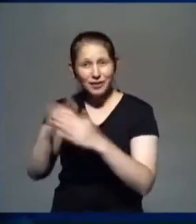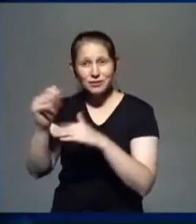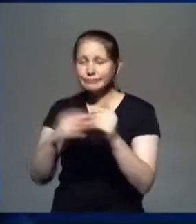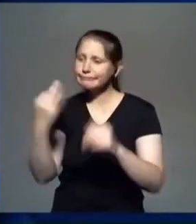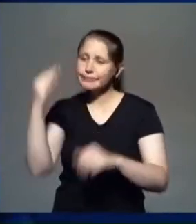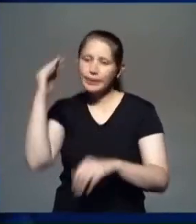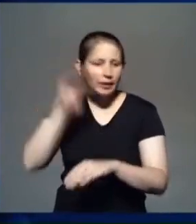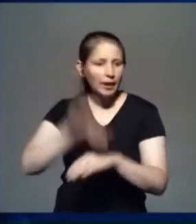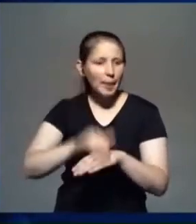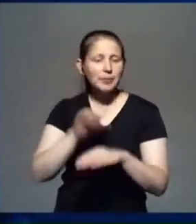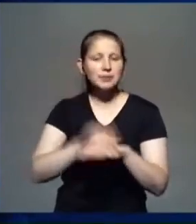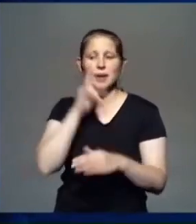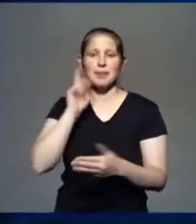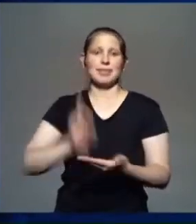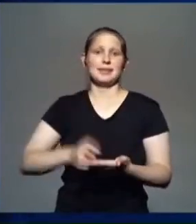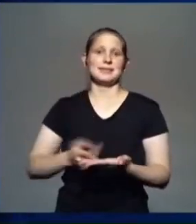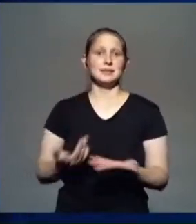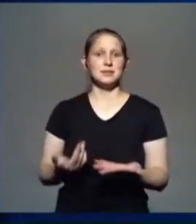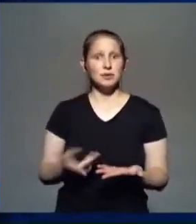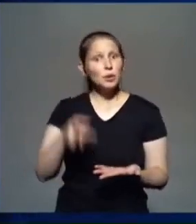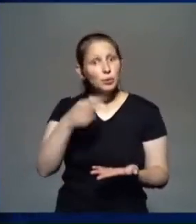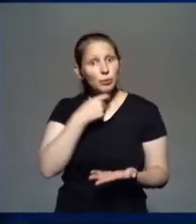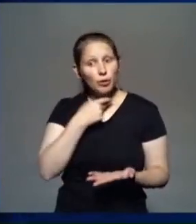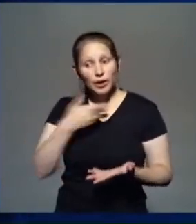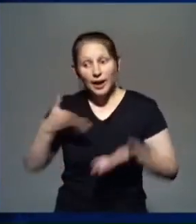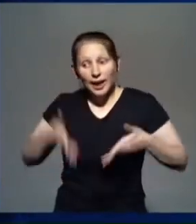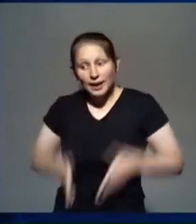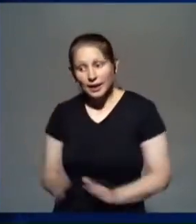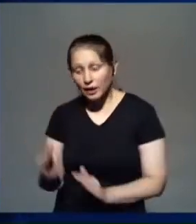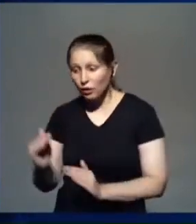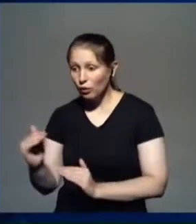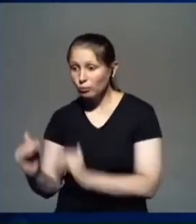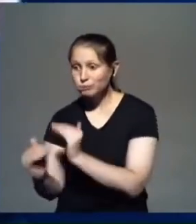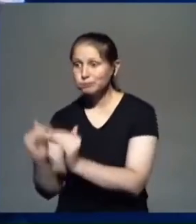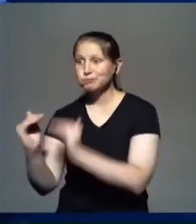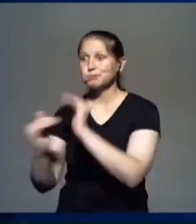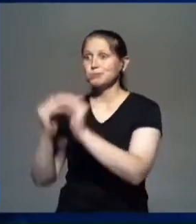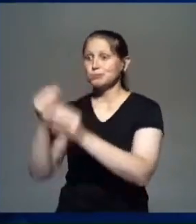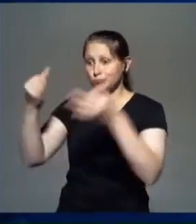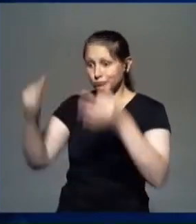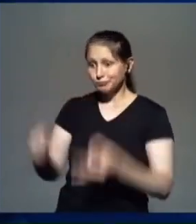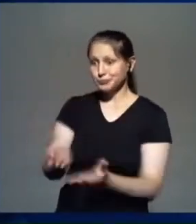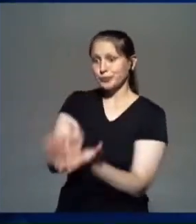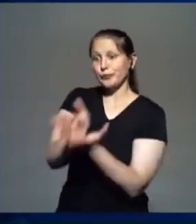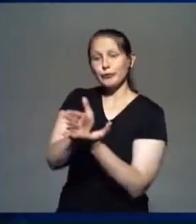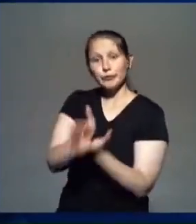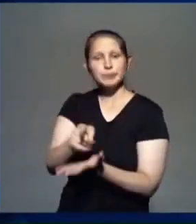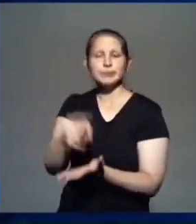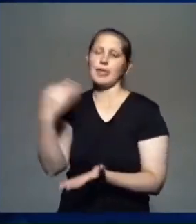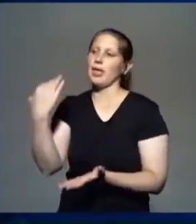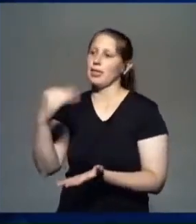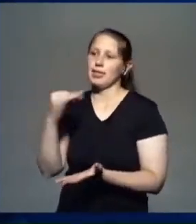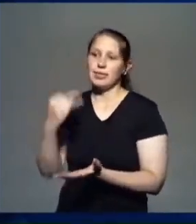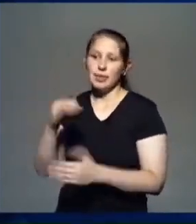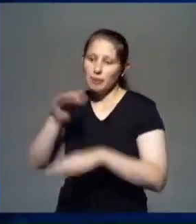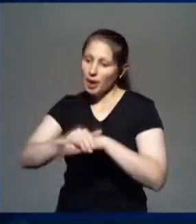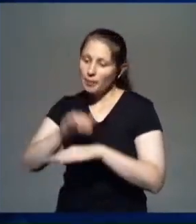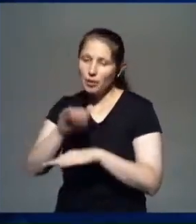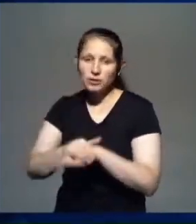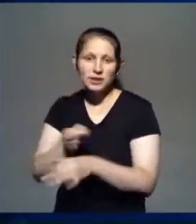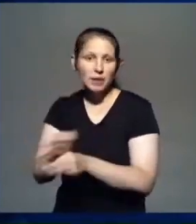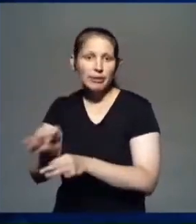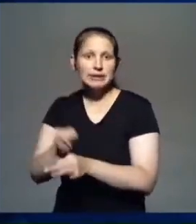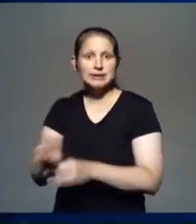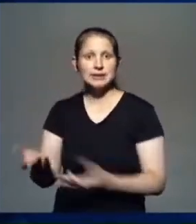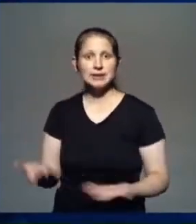que tus hijos te salgan derechos? Tienes que ser intencional. Ya lo vamos a explicar. Vieron que hay cosas donde uno